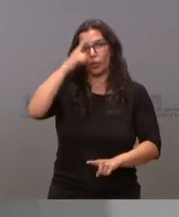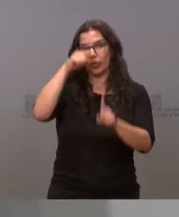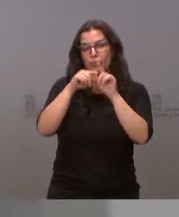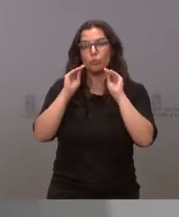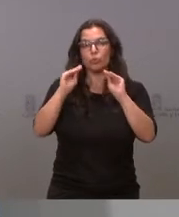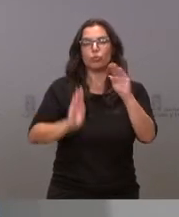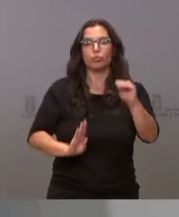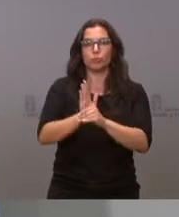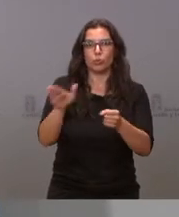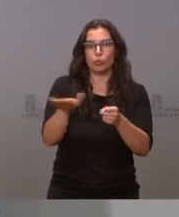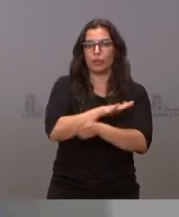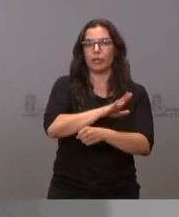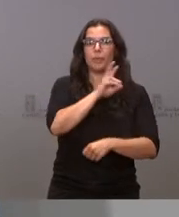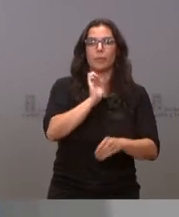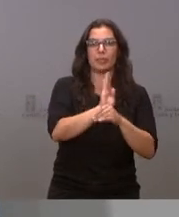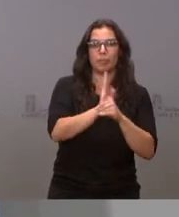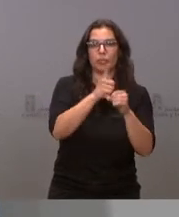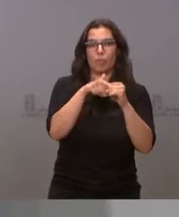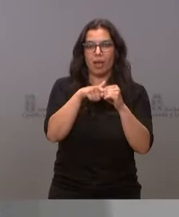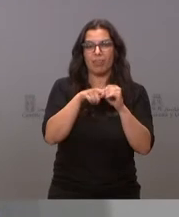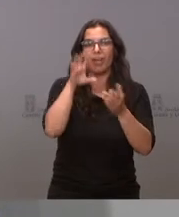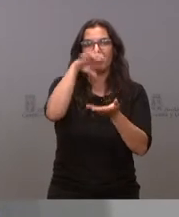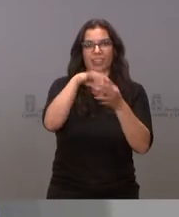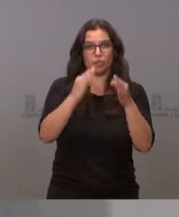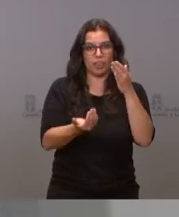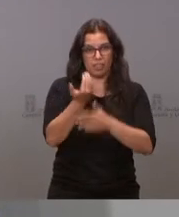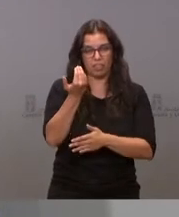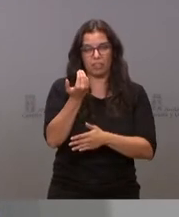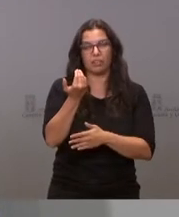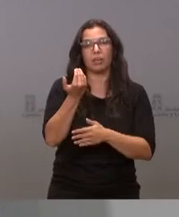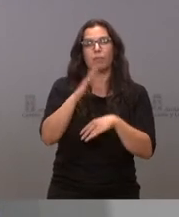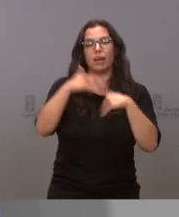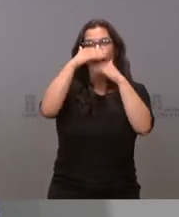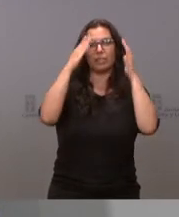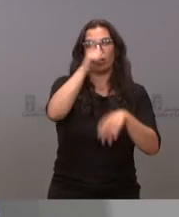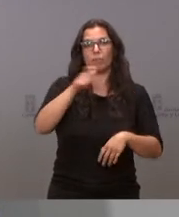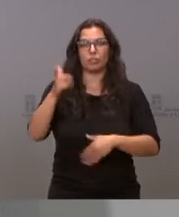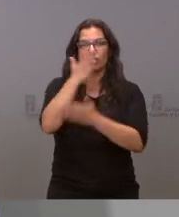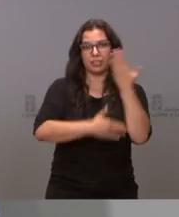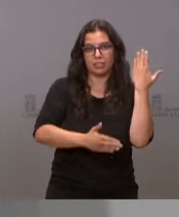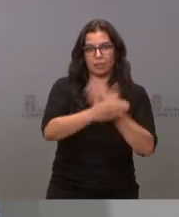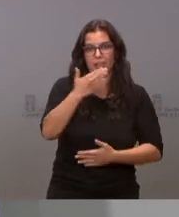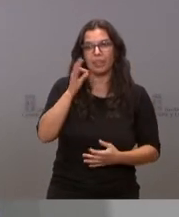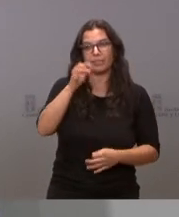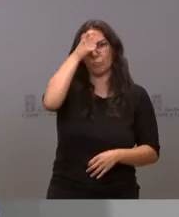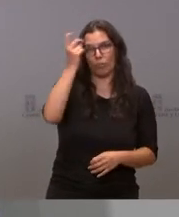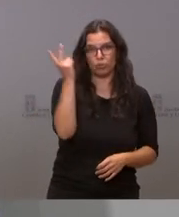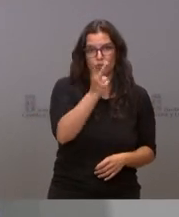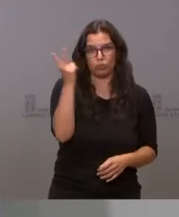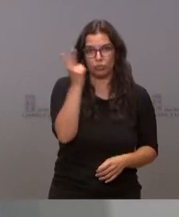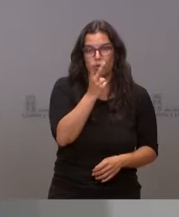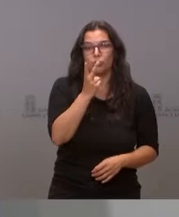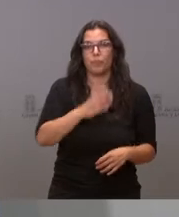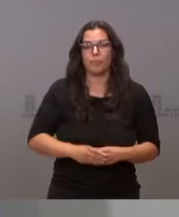financiar el mantenimiento de las plazas, de los centros de día de atención a personas con discapacidad en ambas localidades, lo que